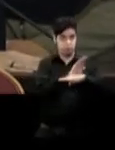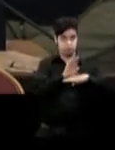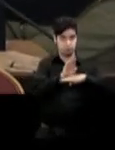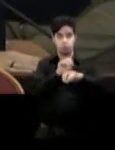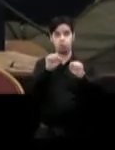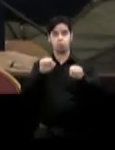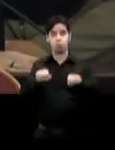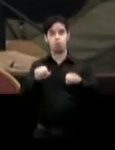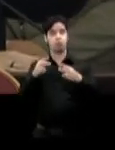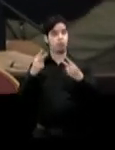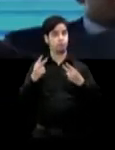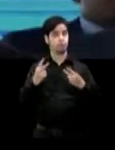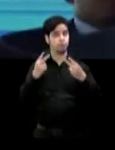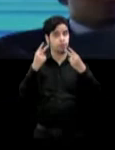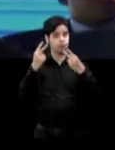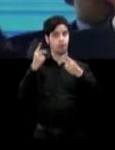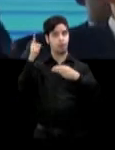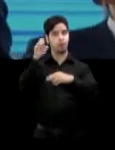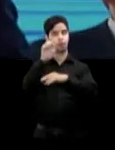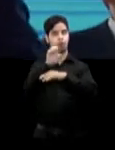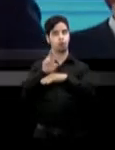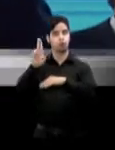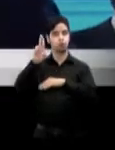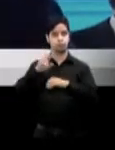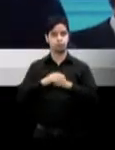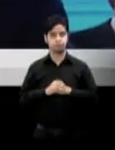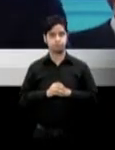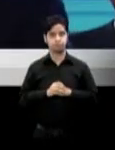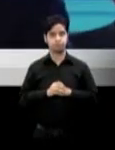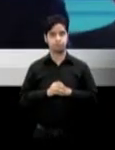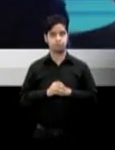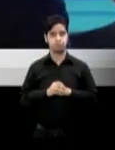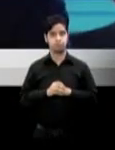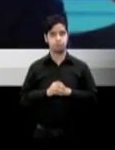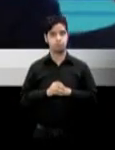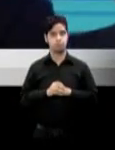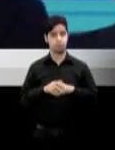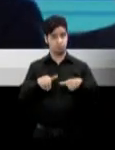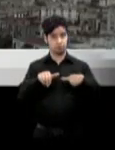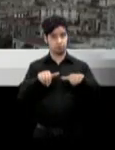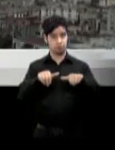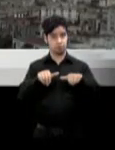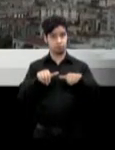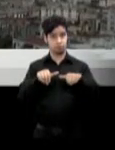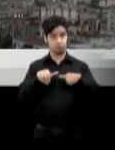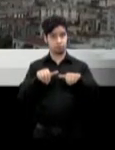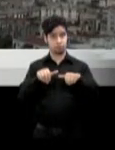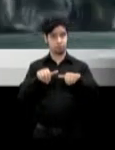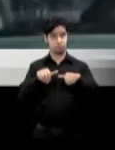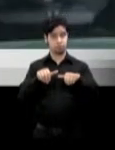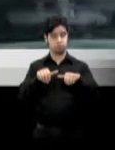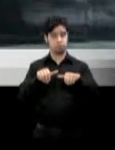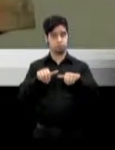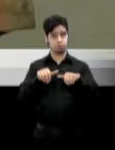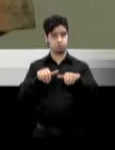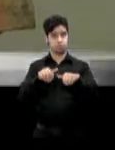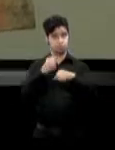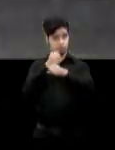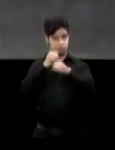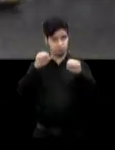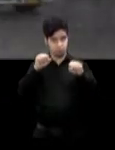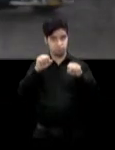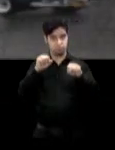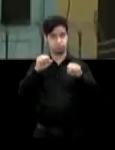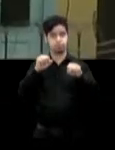agencias del gobierno de Estados Unidos. En el área de seguridad se anunciaron acuerdos e intercambio de inteligencia. La visita coincide con la